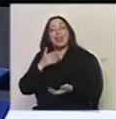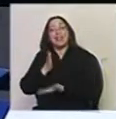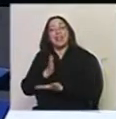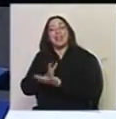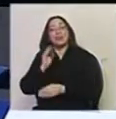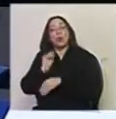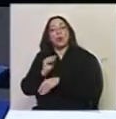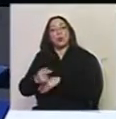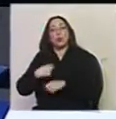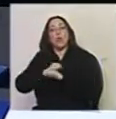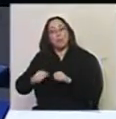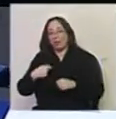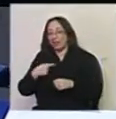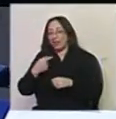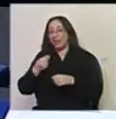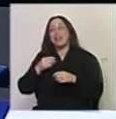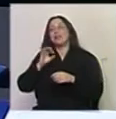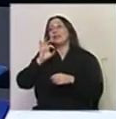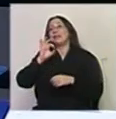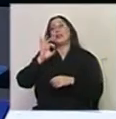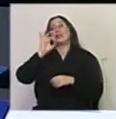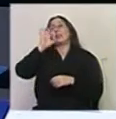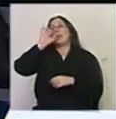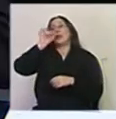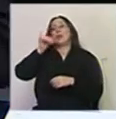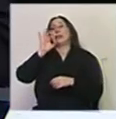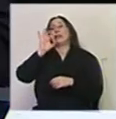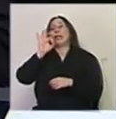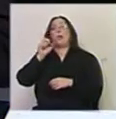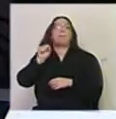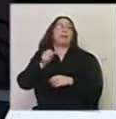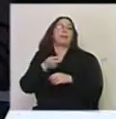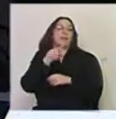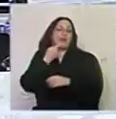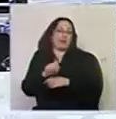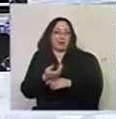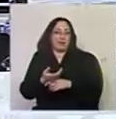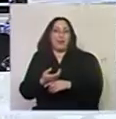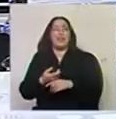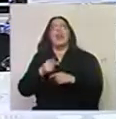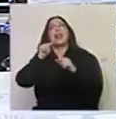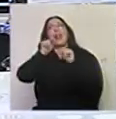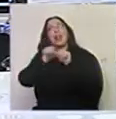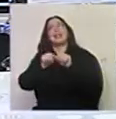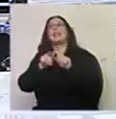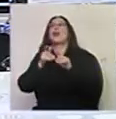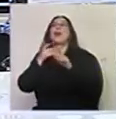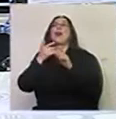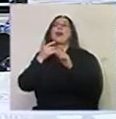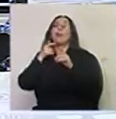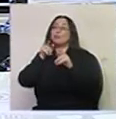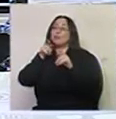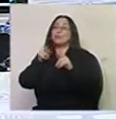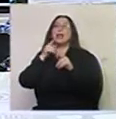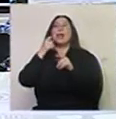cultural por 0,0 pesos, lo cual es súper importante. Esto que está pasando tiene que ver con lo que... la